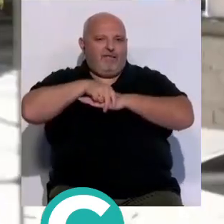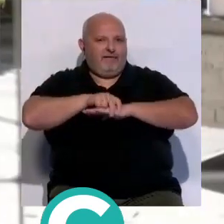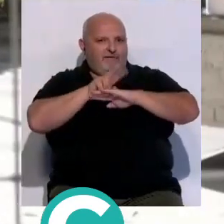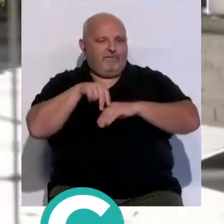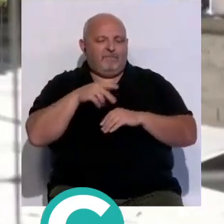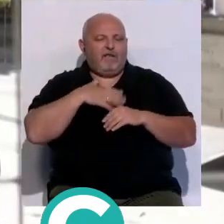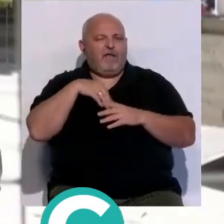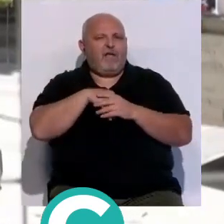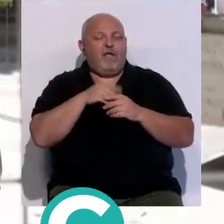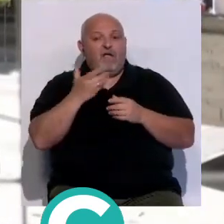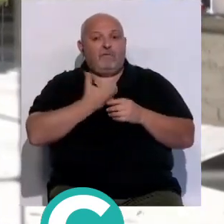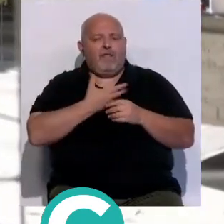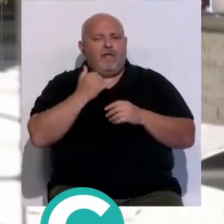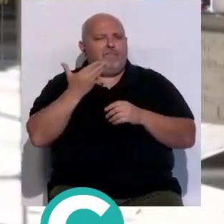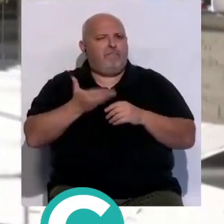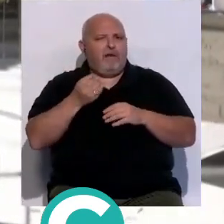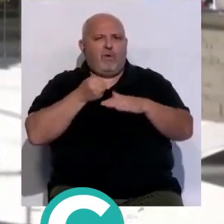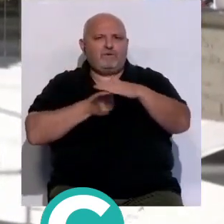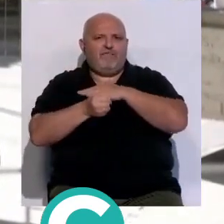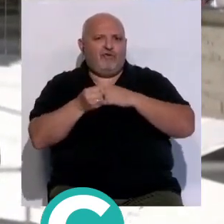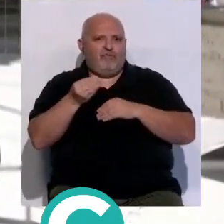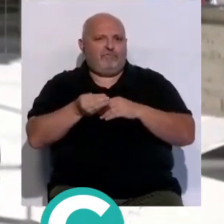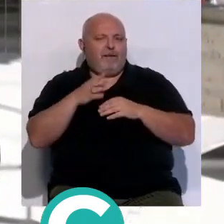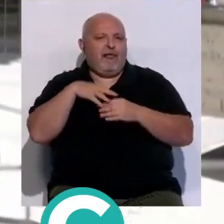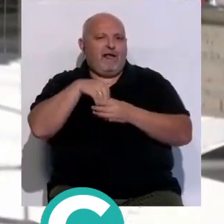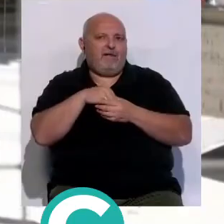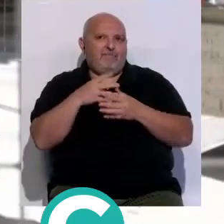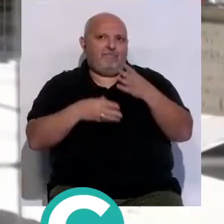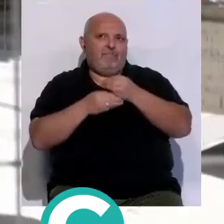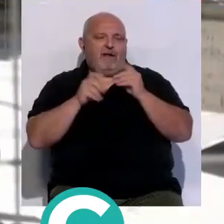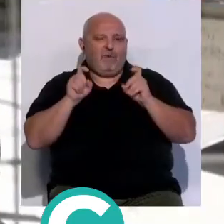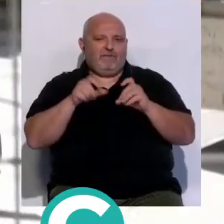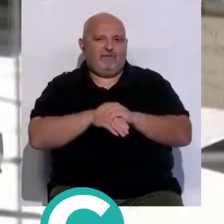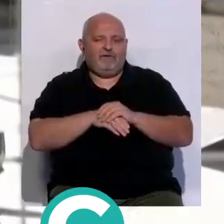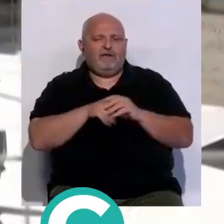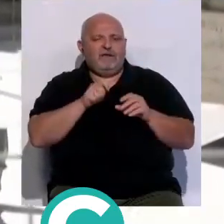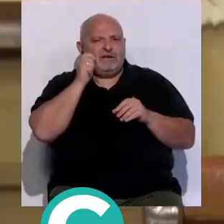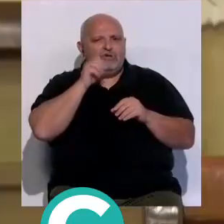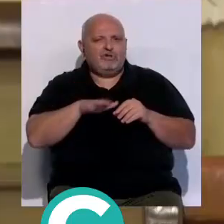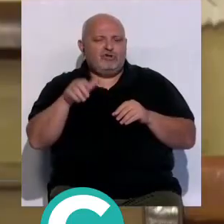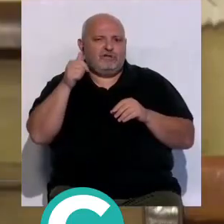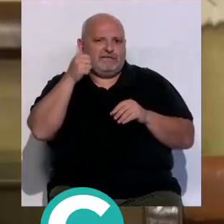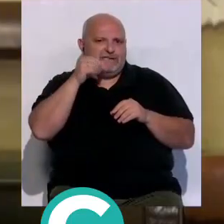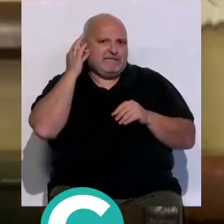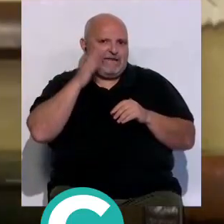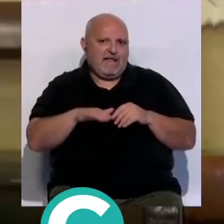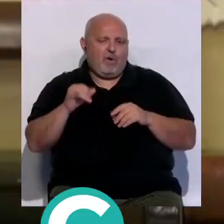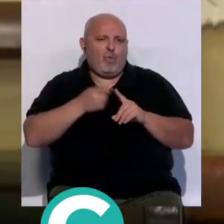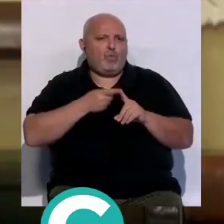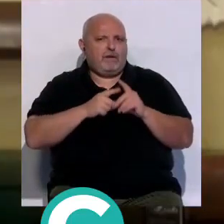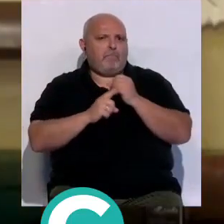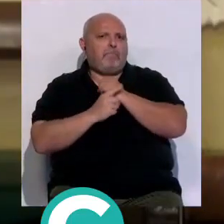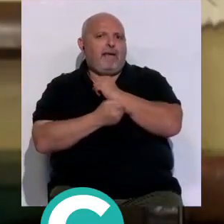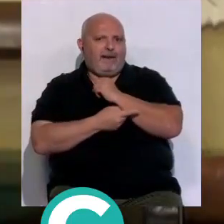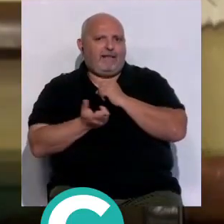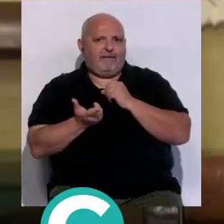desde el ayuntamiento destacan el valor inclusivo de este nuevo parque como componente educativo los niños y todas las niñas tienen derecho a tener un parque que puedan utilizar